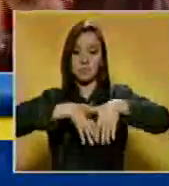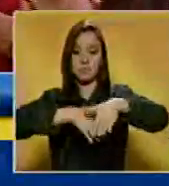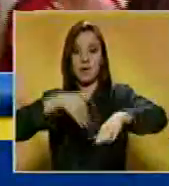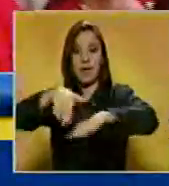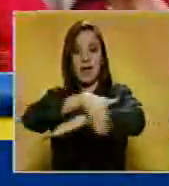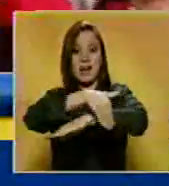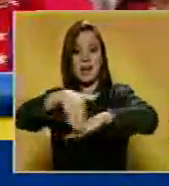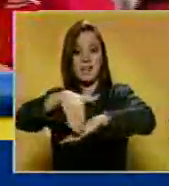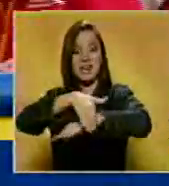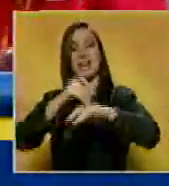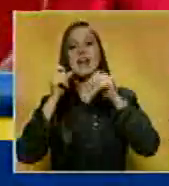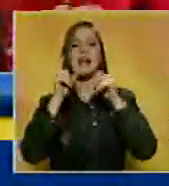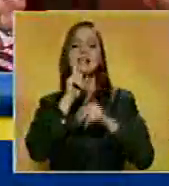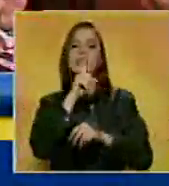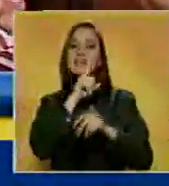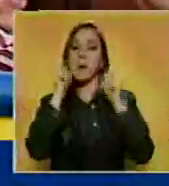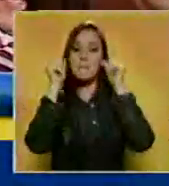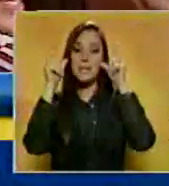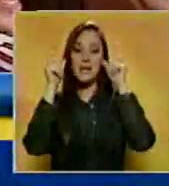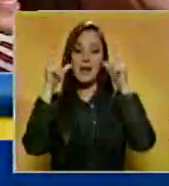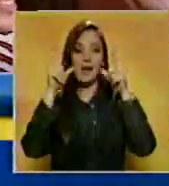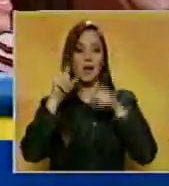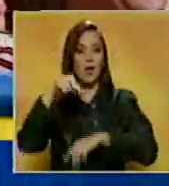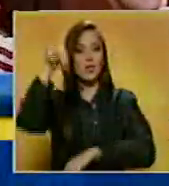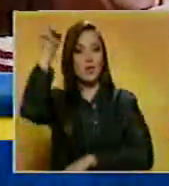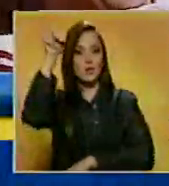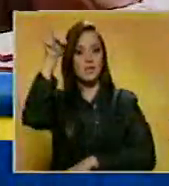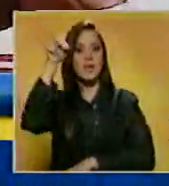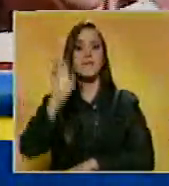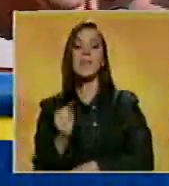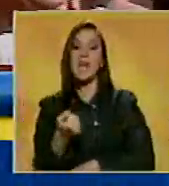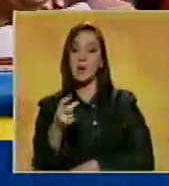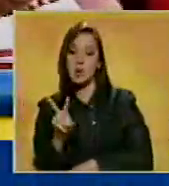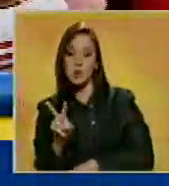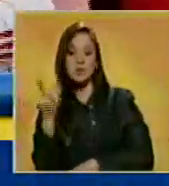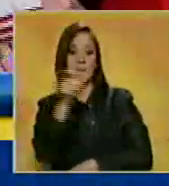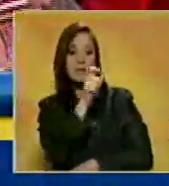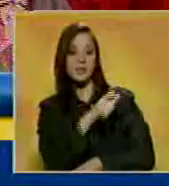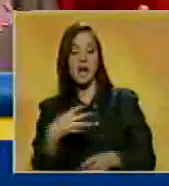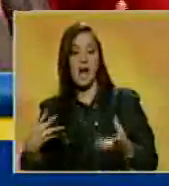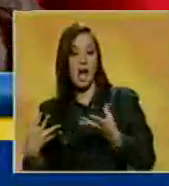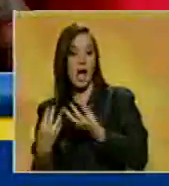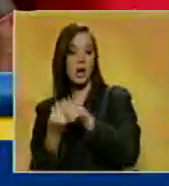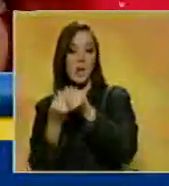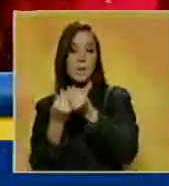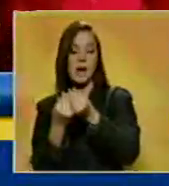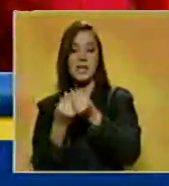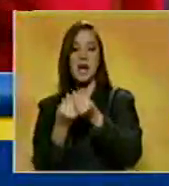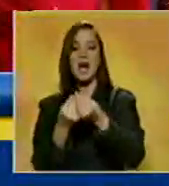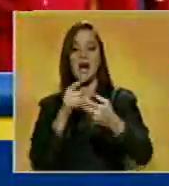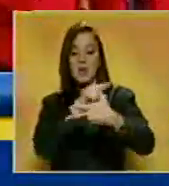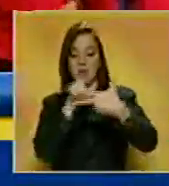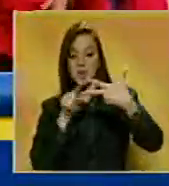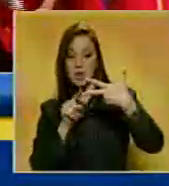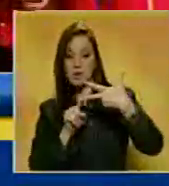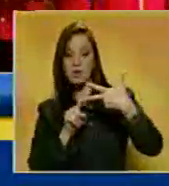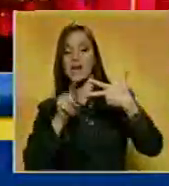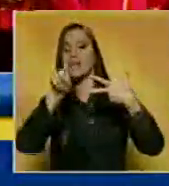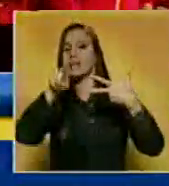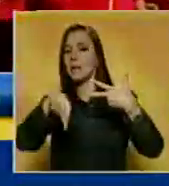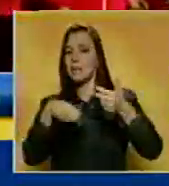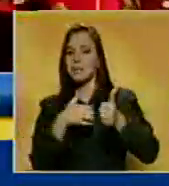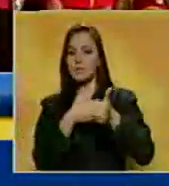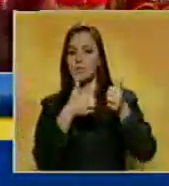Milagro Norte de Maracaibo, los 12 candidatos nominales del Partido Rojo, acompañados de los tres por voto lista y sus respectivos suplentes,